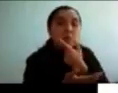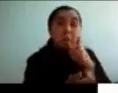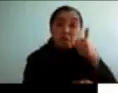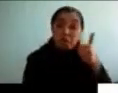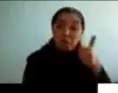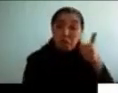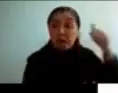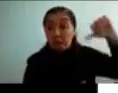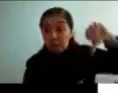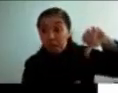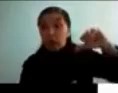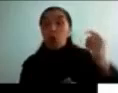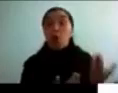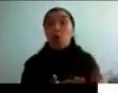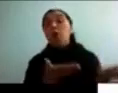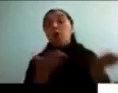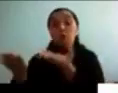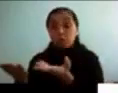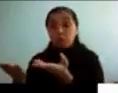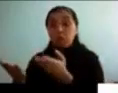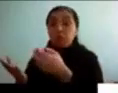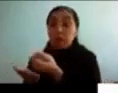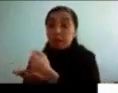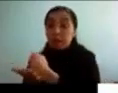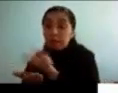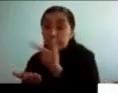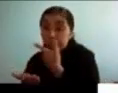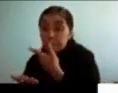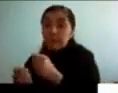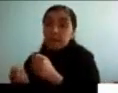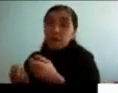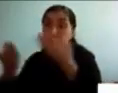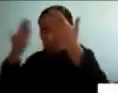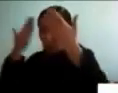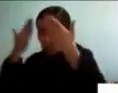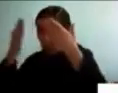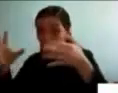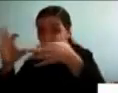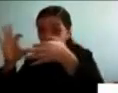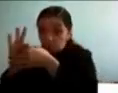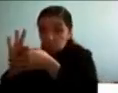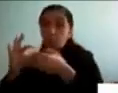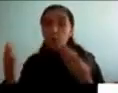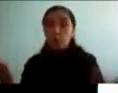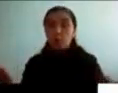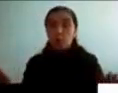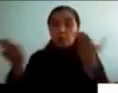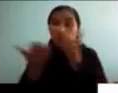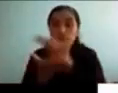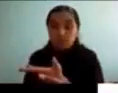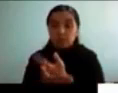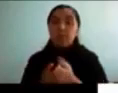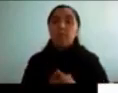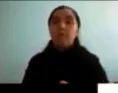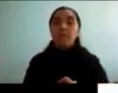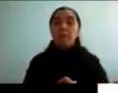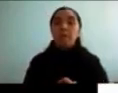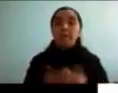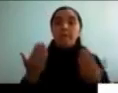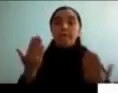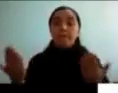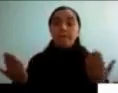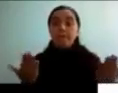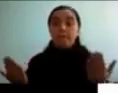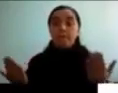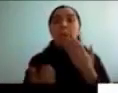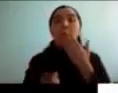combinado vemos los dos grupos que han recibido tratamiento farmacológico tanto combinado como solo mostraron mejores